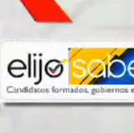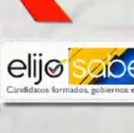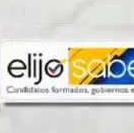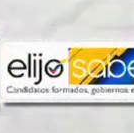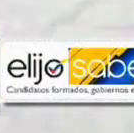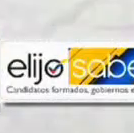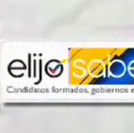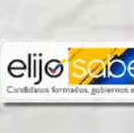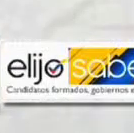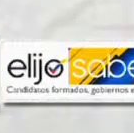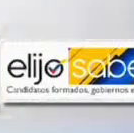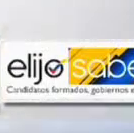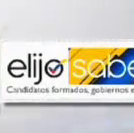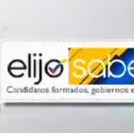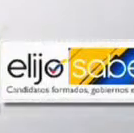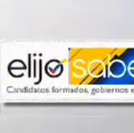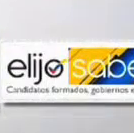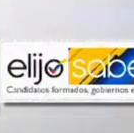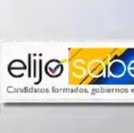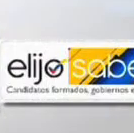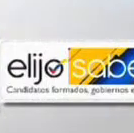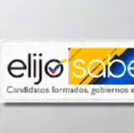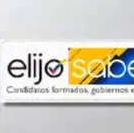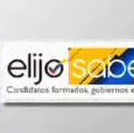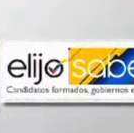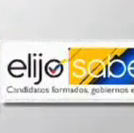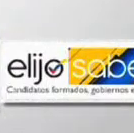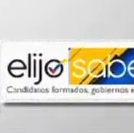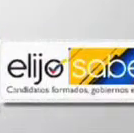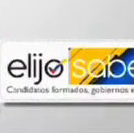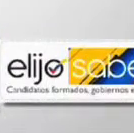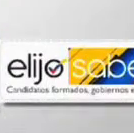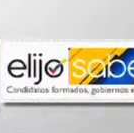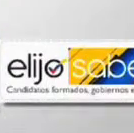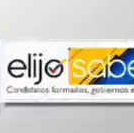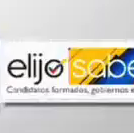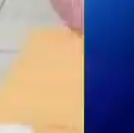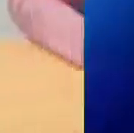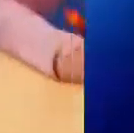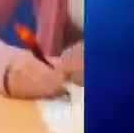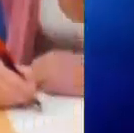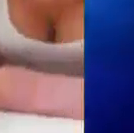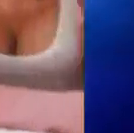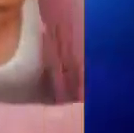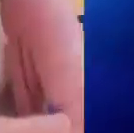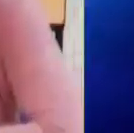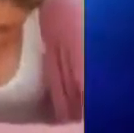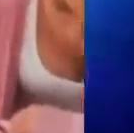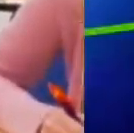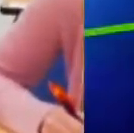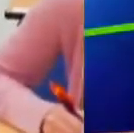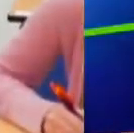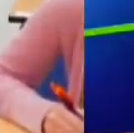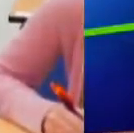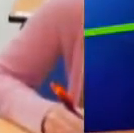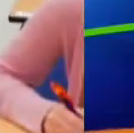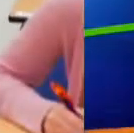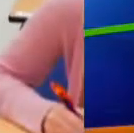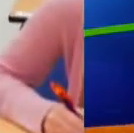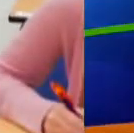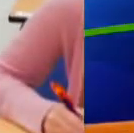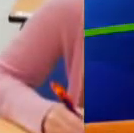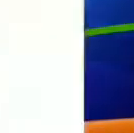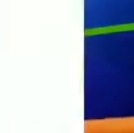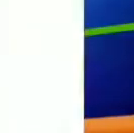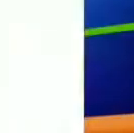elijas Saber. Búscanos en la web. Elijo Saber. Candidatos formados, gobiernos exitosos. Que levante la mano el que quiera ser un buen gobernante.